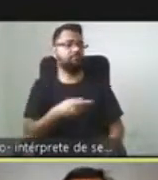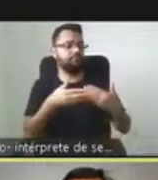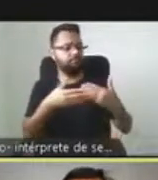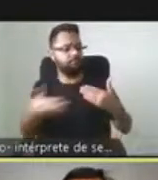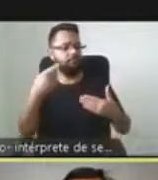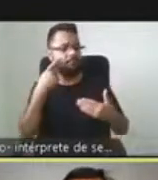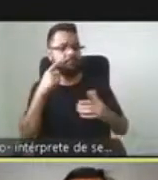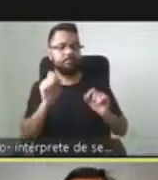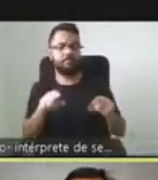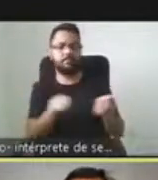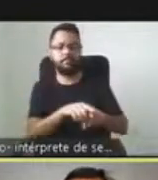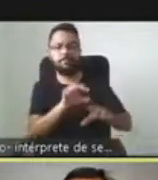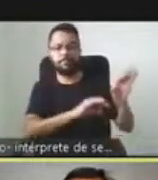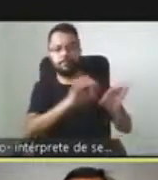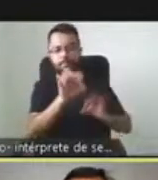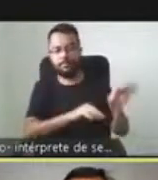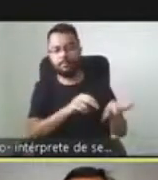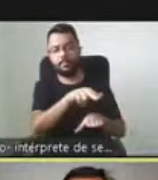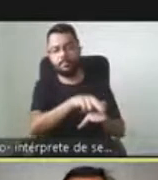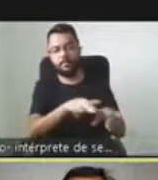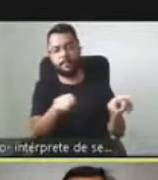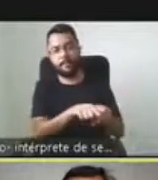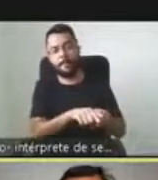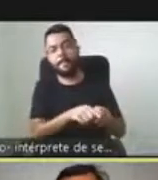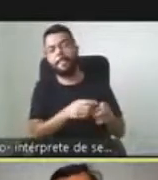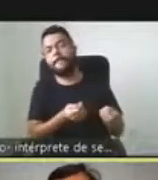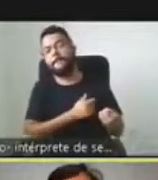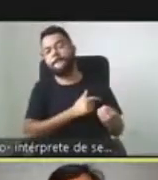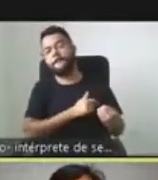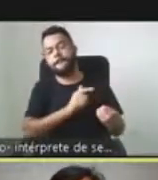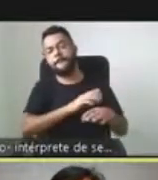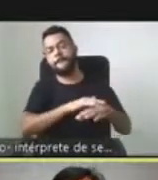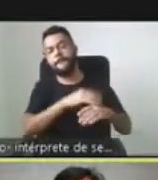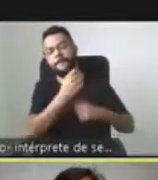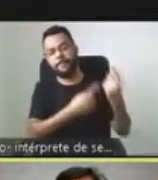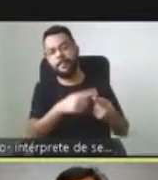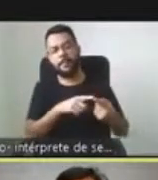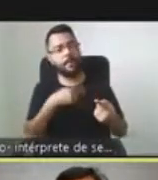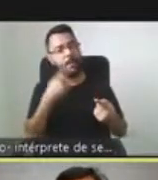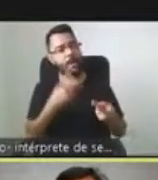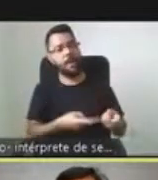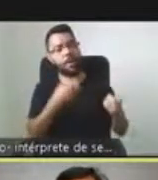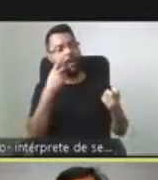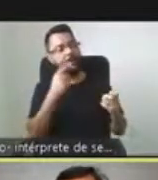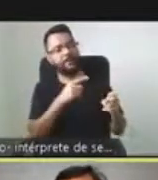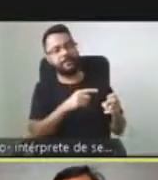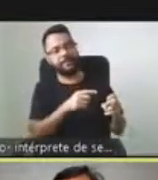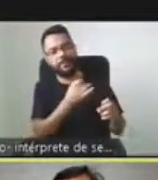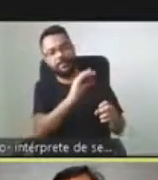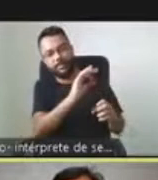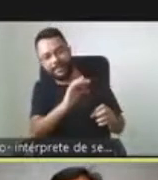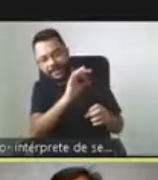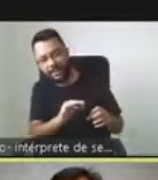Las organizaciones de pacientes con enfermedades raras son sumamente proactivas, y además están muy